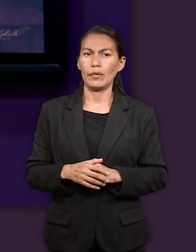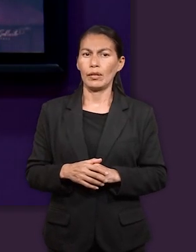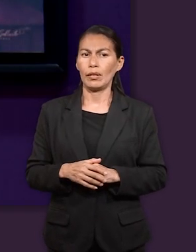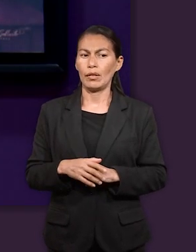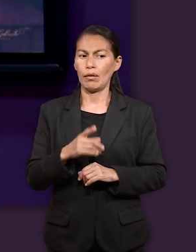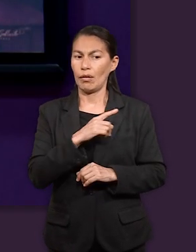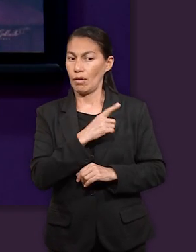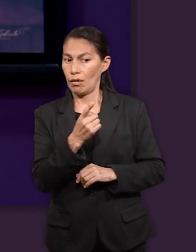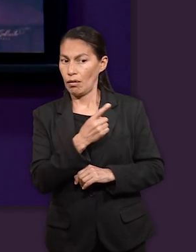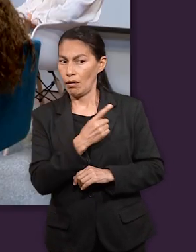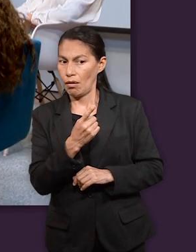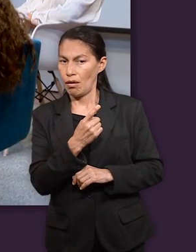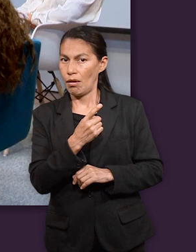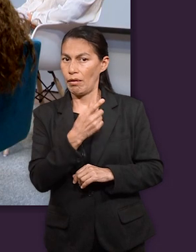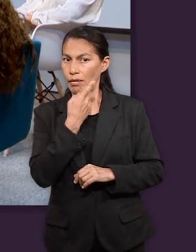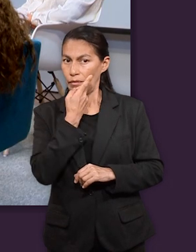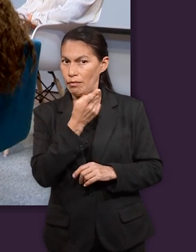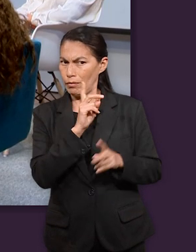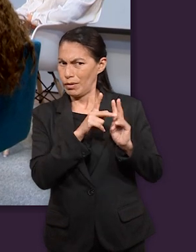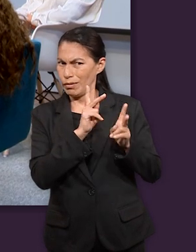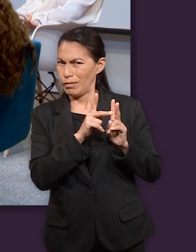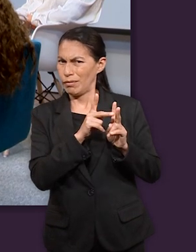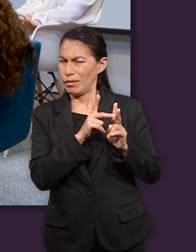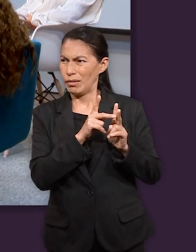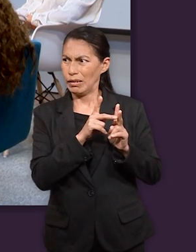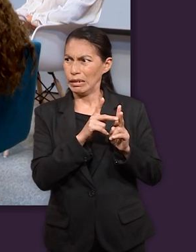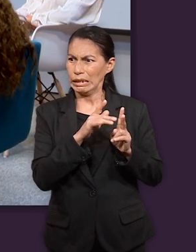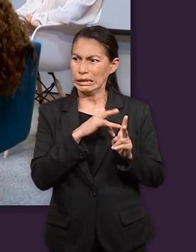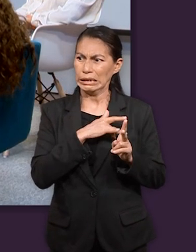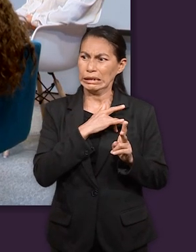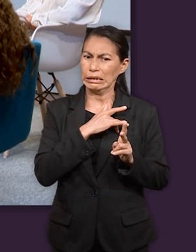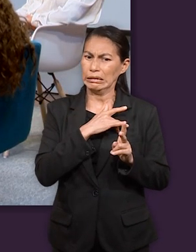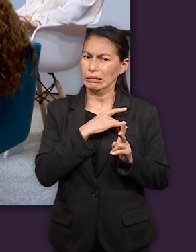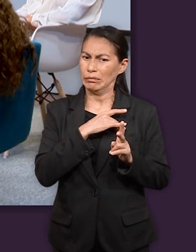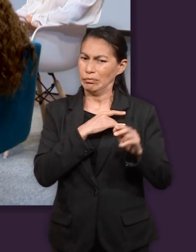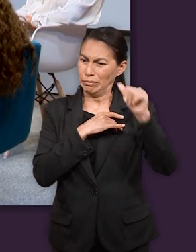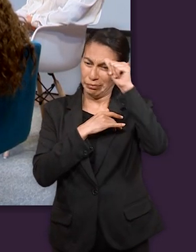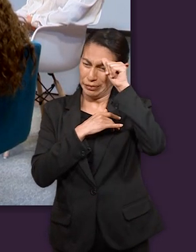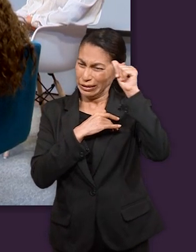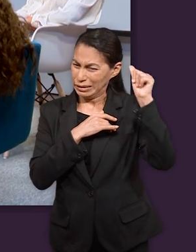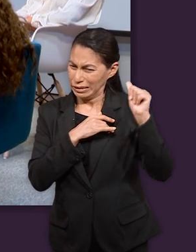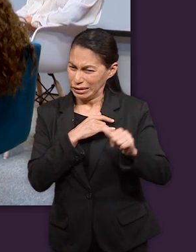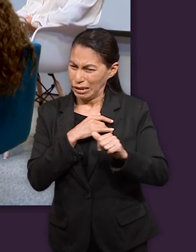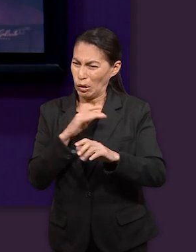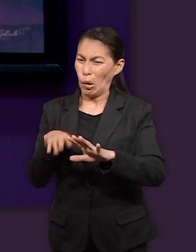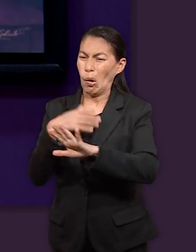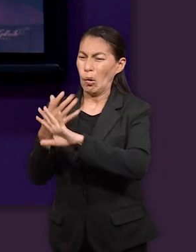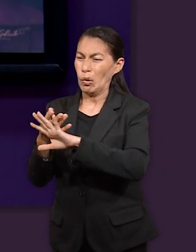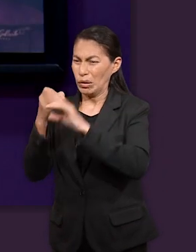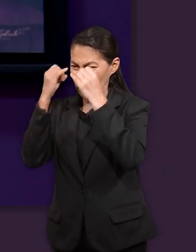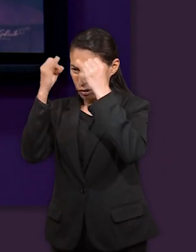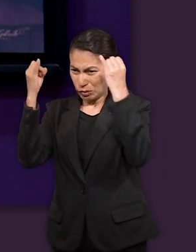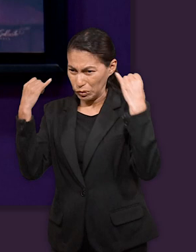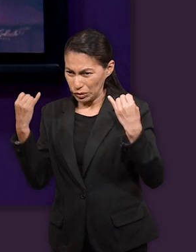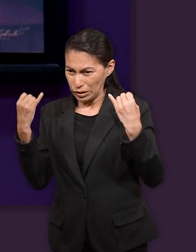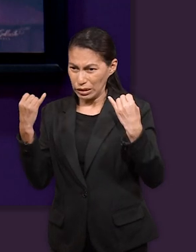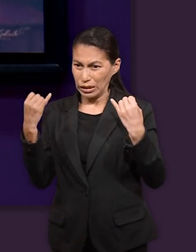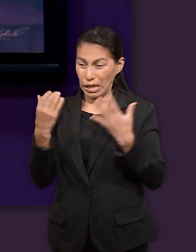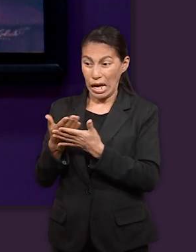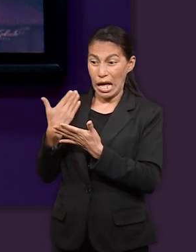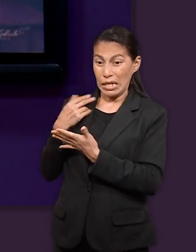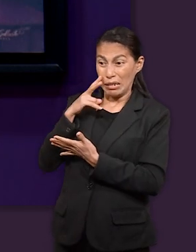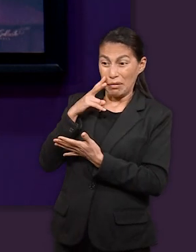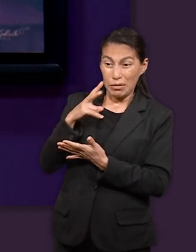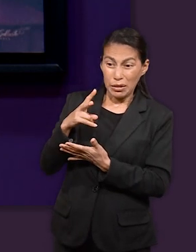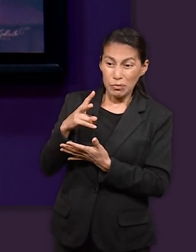dice pero se decían el uno al otro verdaderamente hemos pecado contra nuestro hermano pues vimos